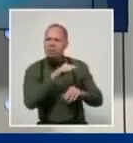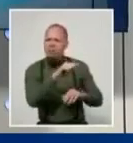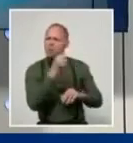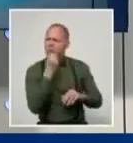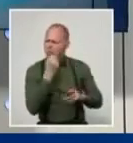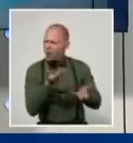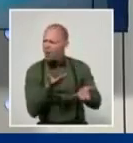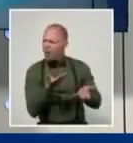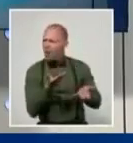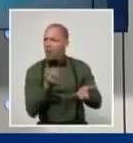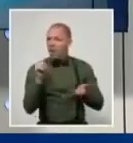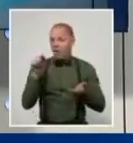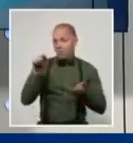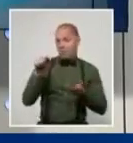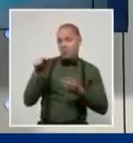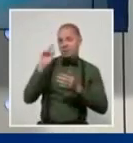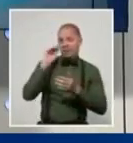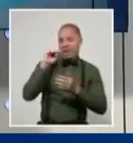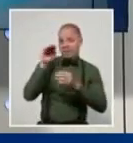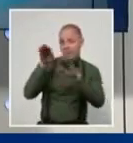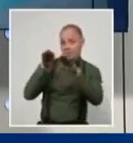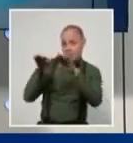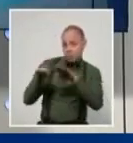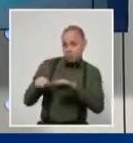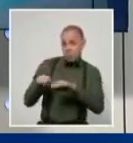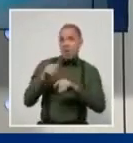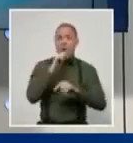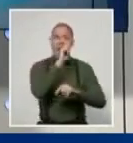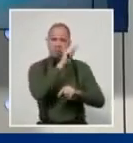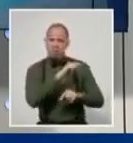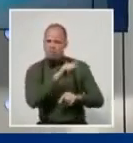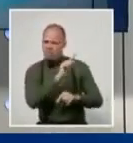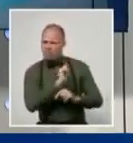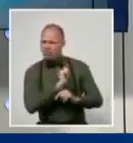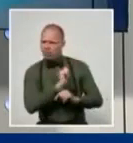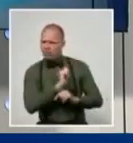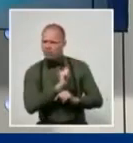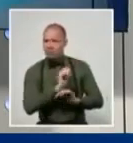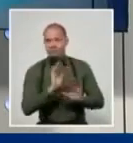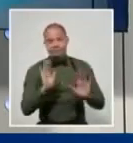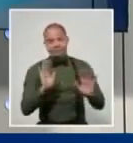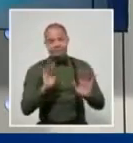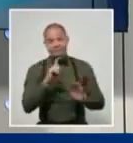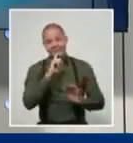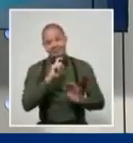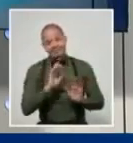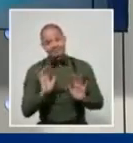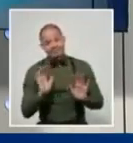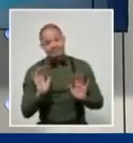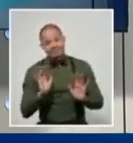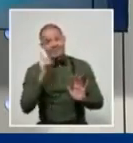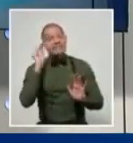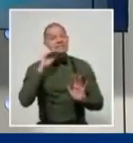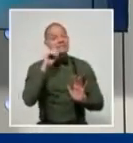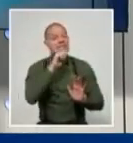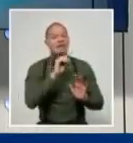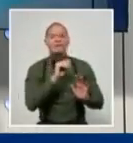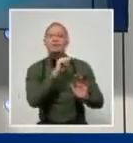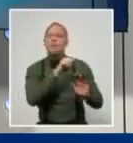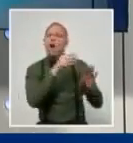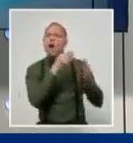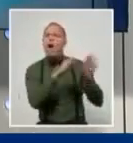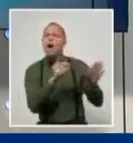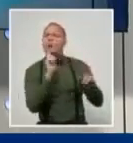una medida difícil, audaz y polémica, si tenemos en cuenta que se integra una estrategia para levantar la economía